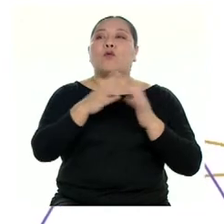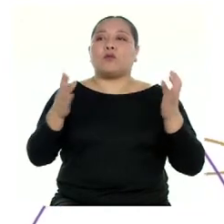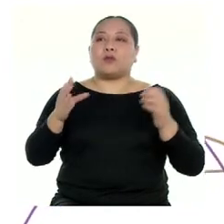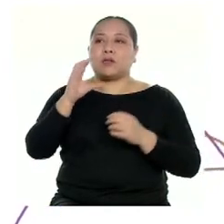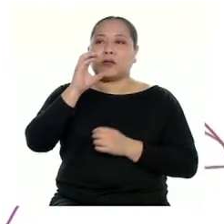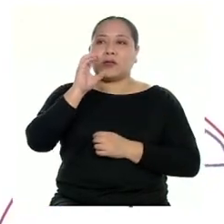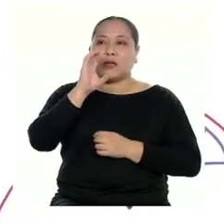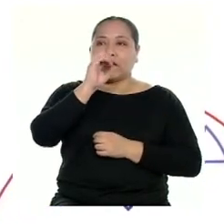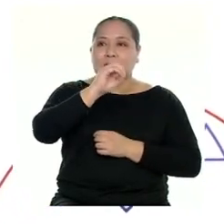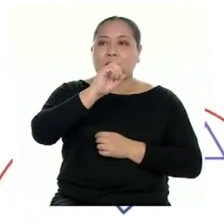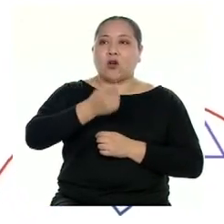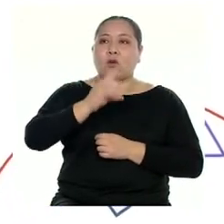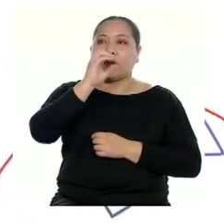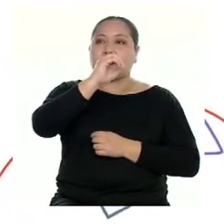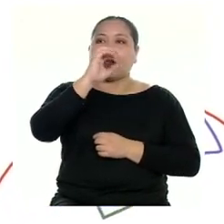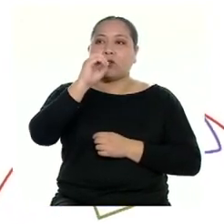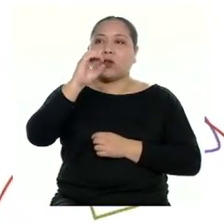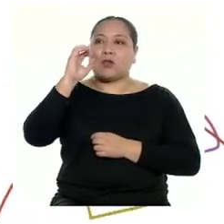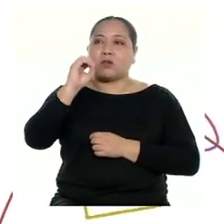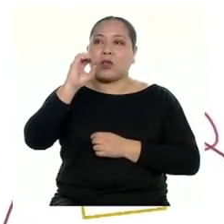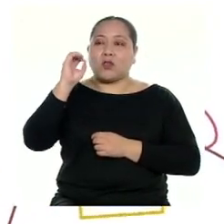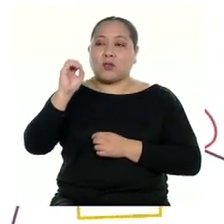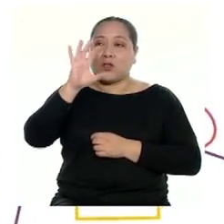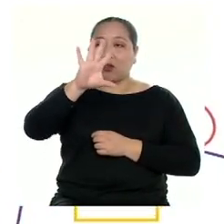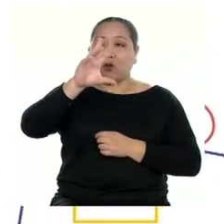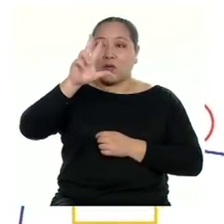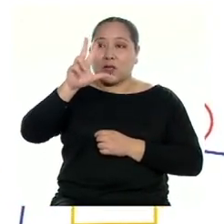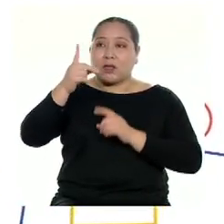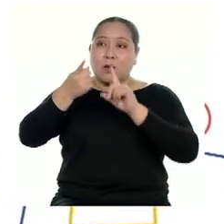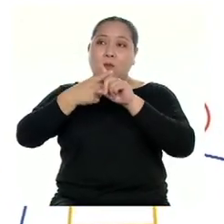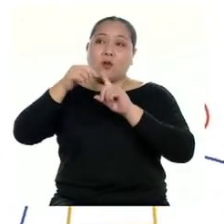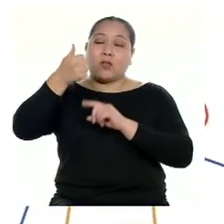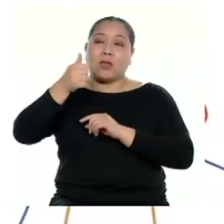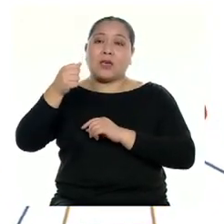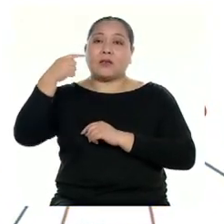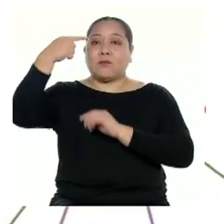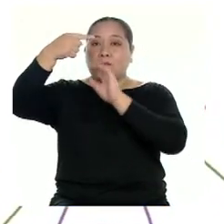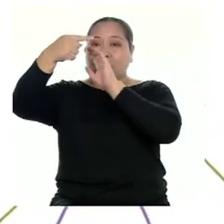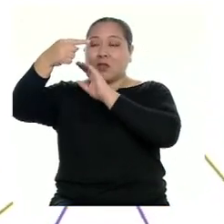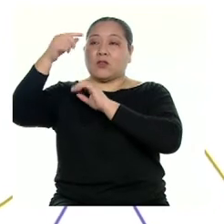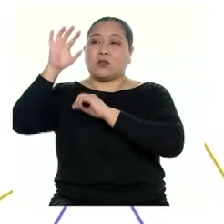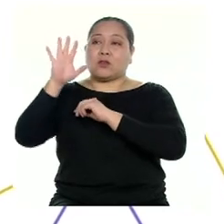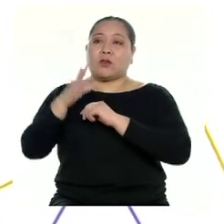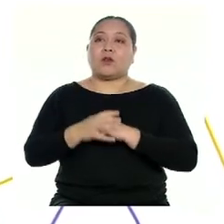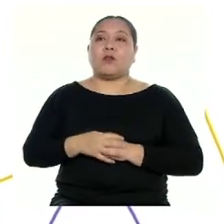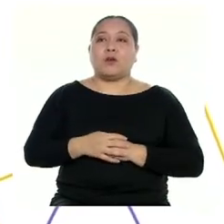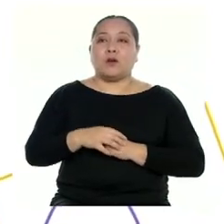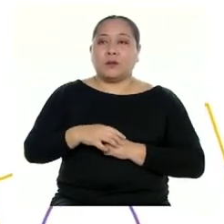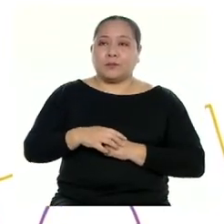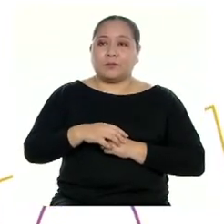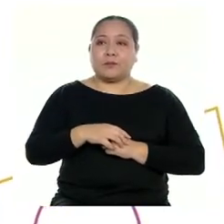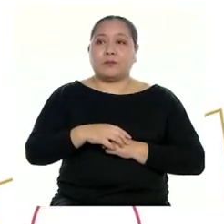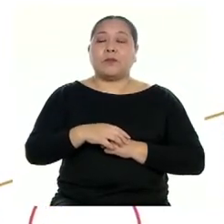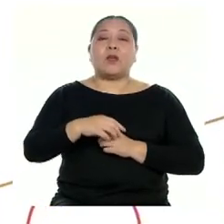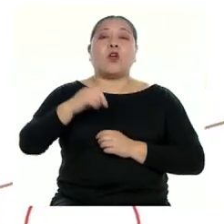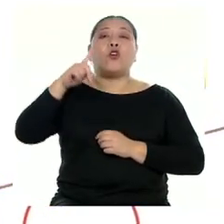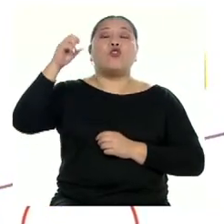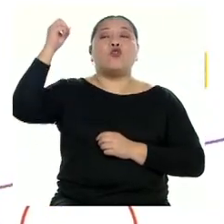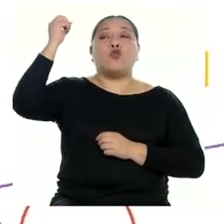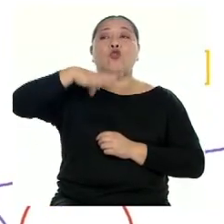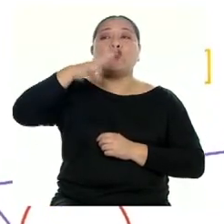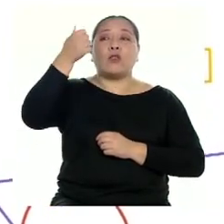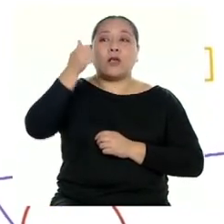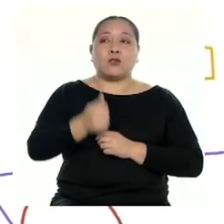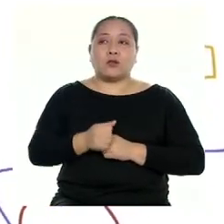millonésimos por 10 a la menos 5 metros Longitud de onda de la luz azul 48